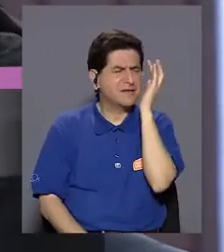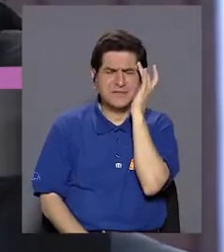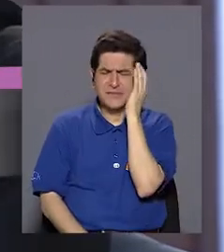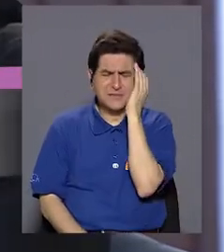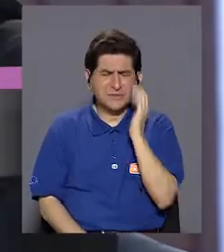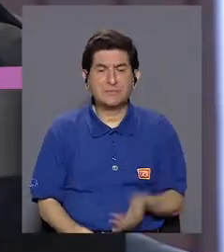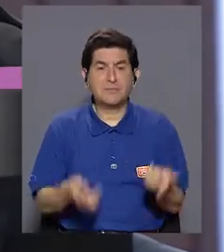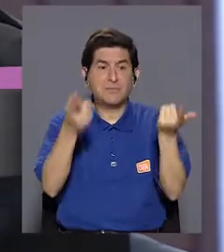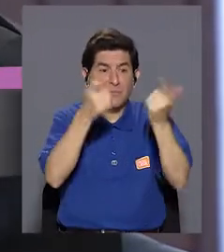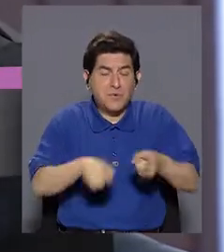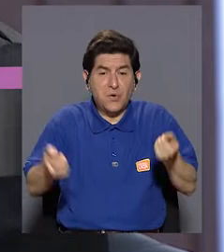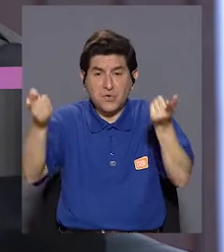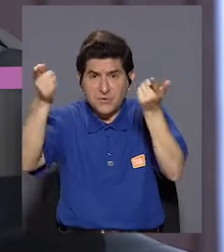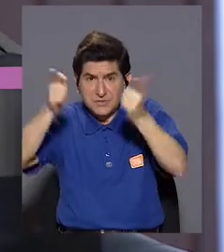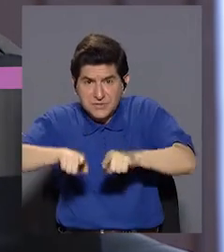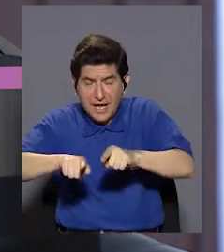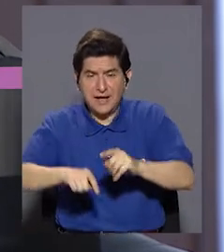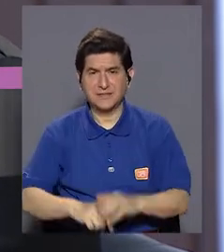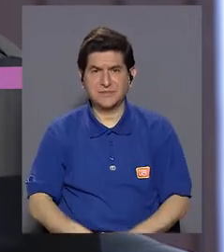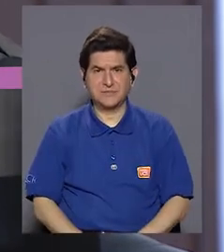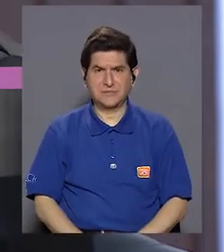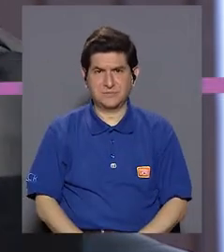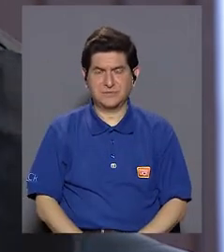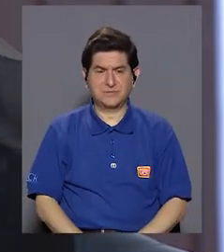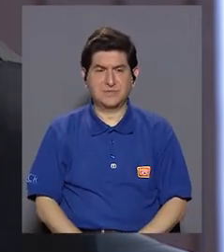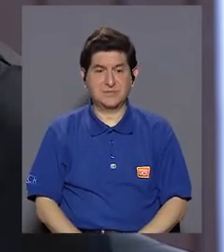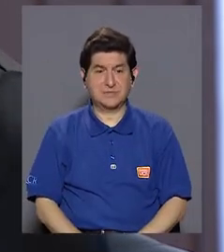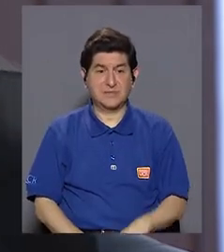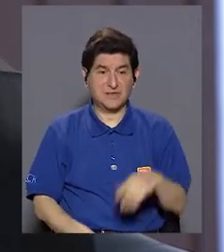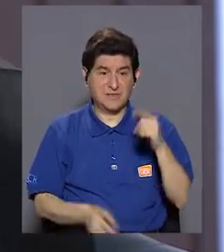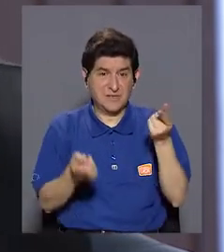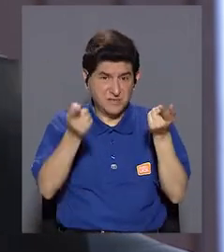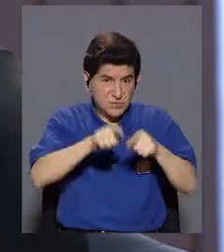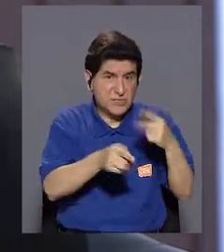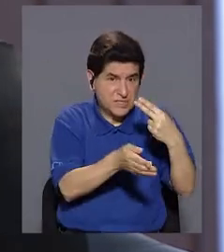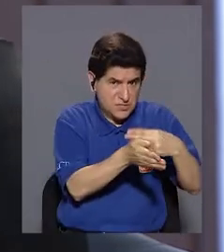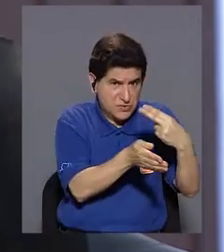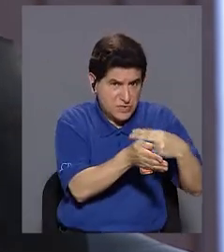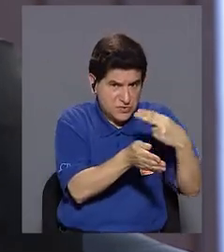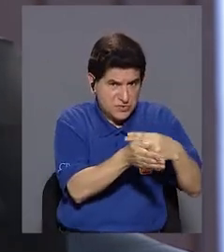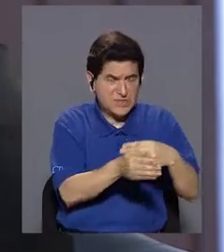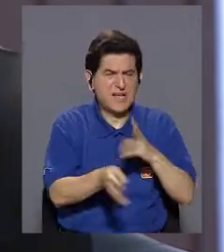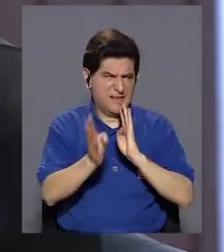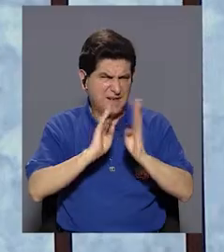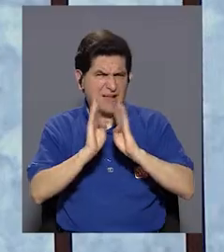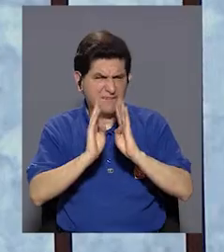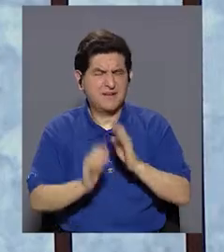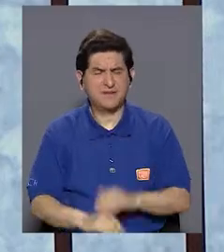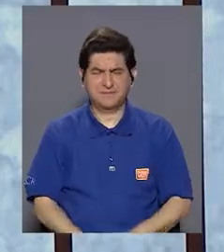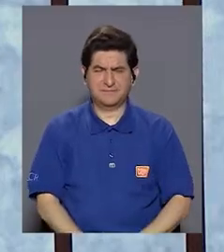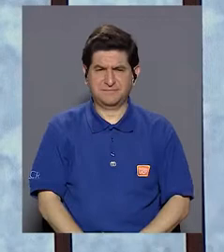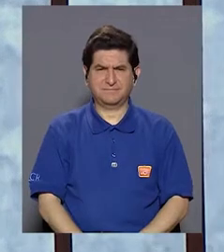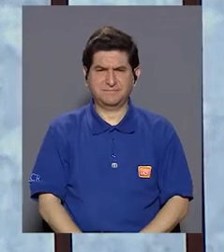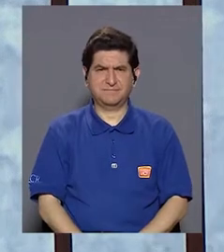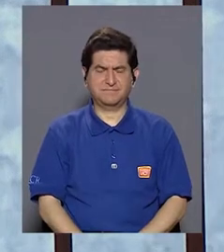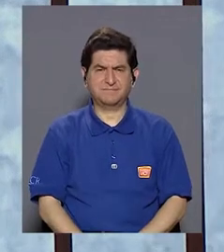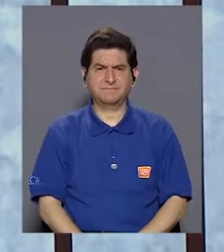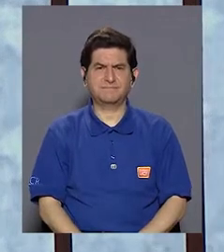preocupación por los casos que se nos dan en hospitales, doctora. Conversamos. Sí,